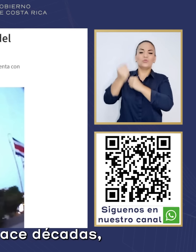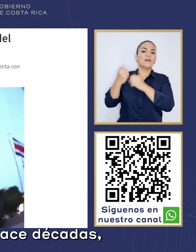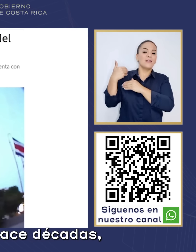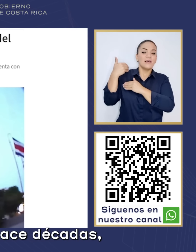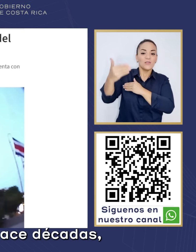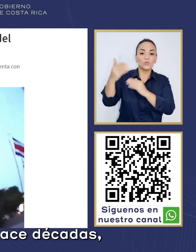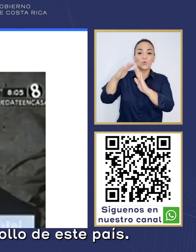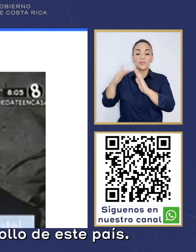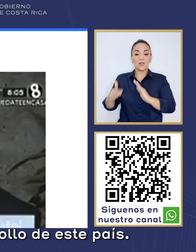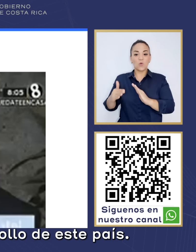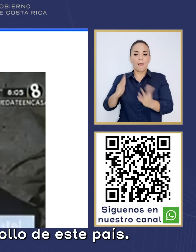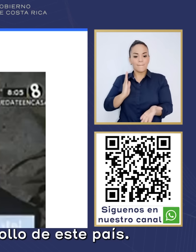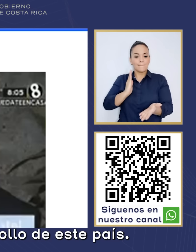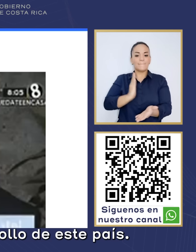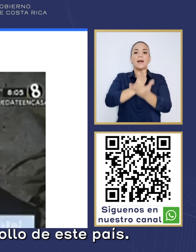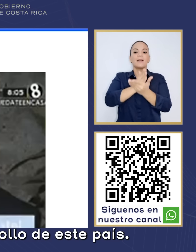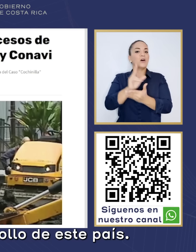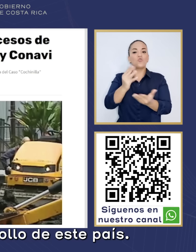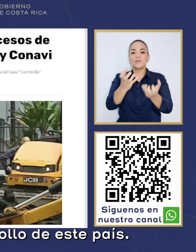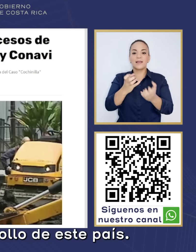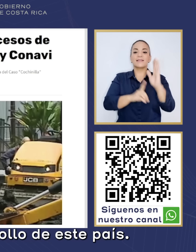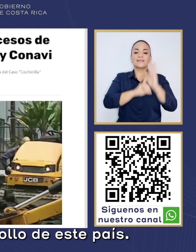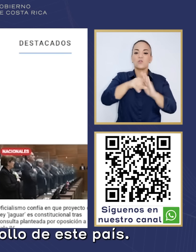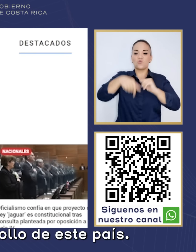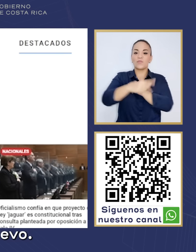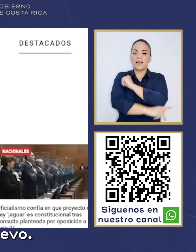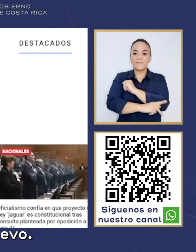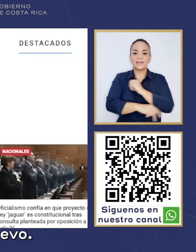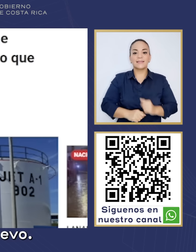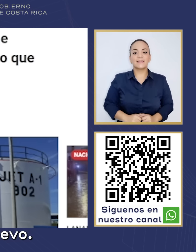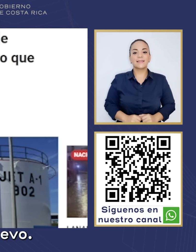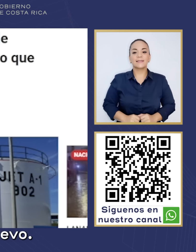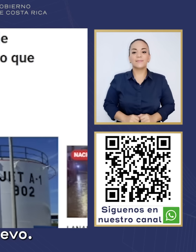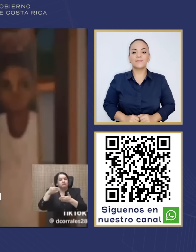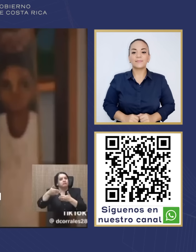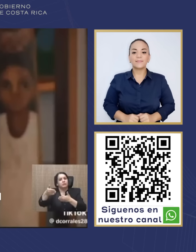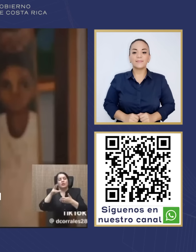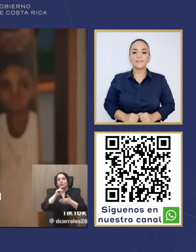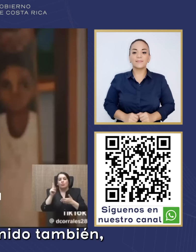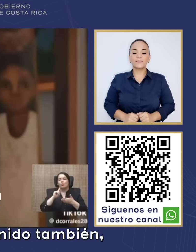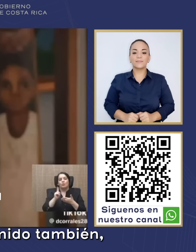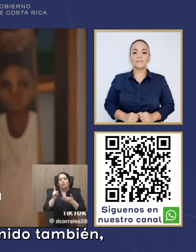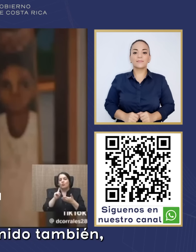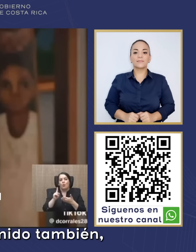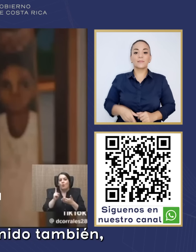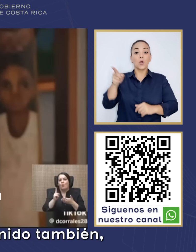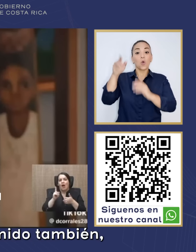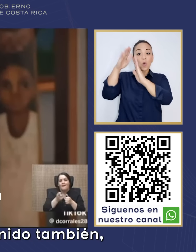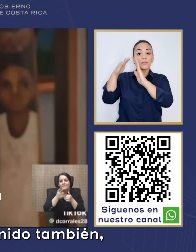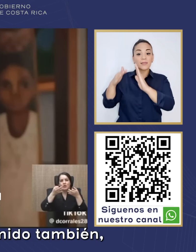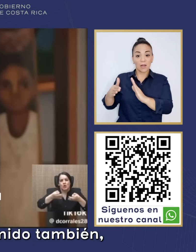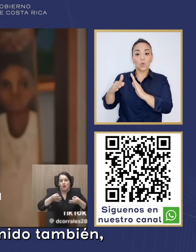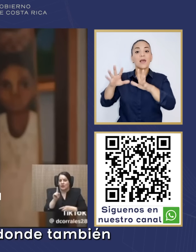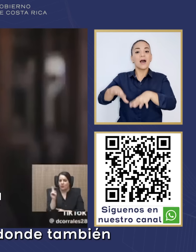hace décadas en un freno para el desarrollo de este país. No es algo nuevo. La Contraloría ha